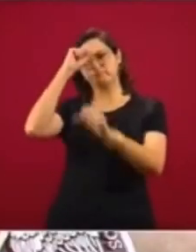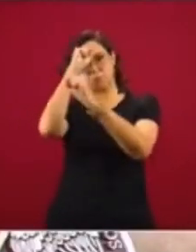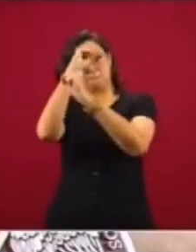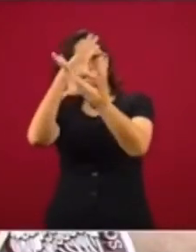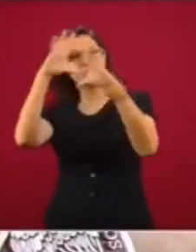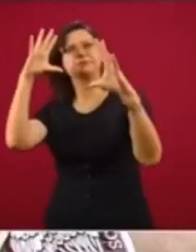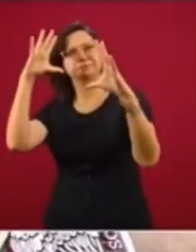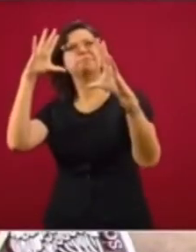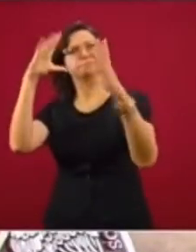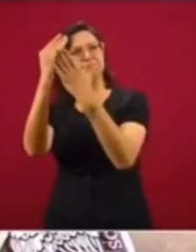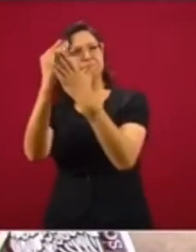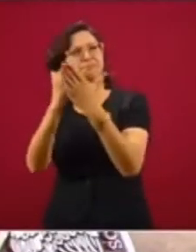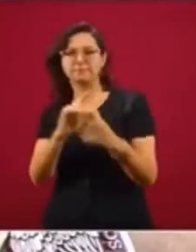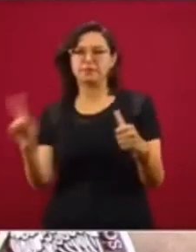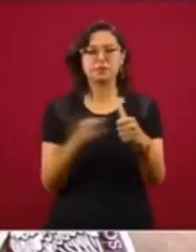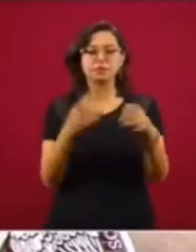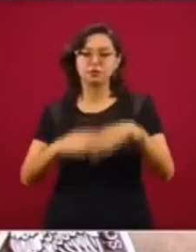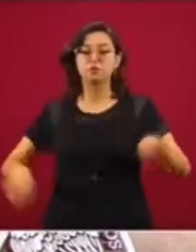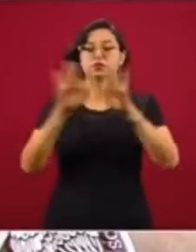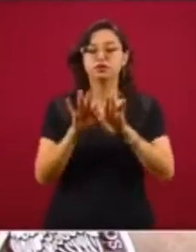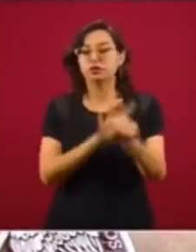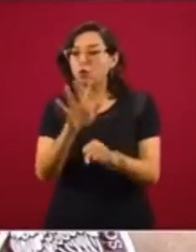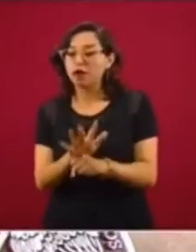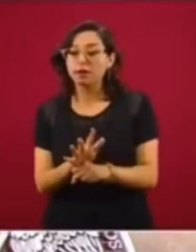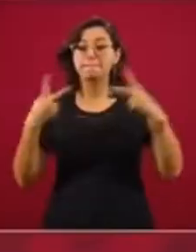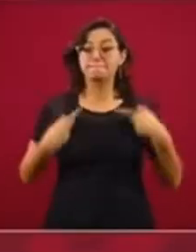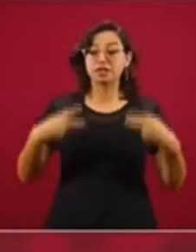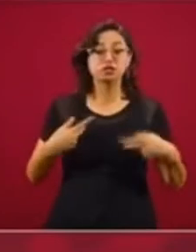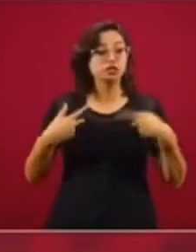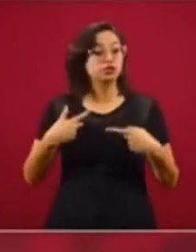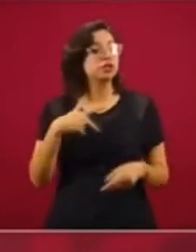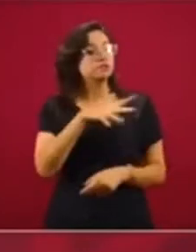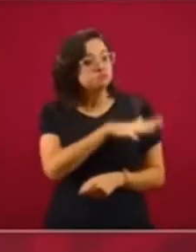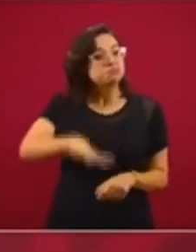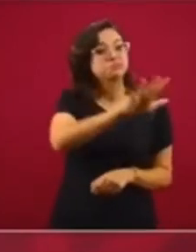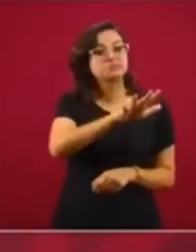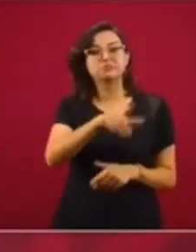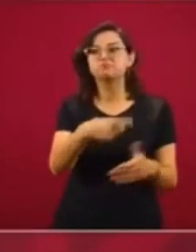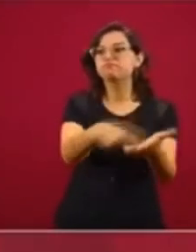lo más importante es fortalecer el consumo popular.